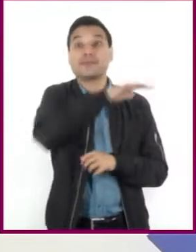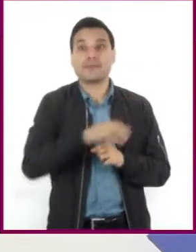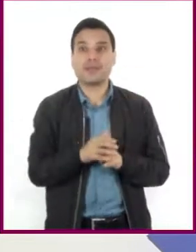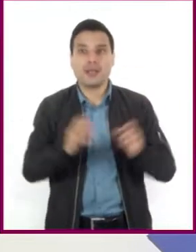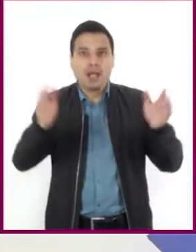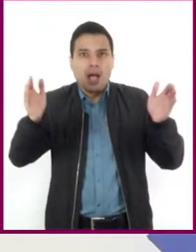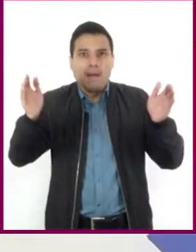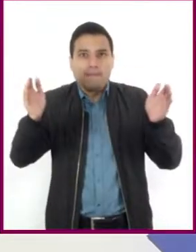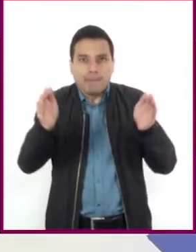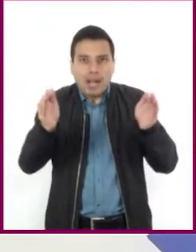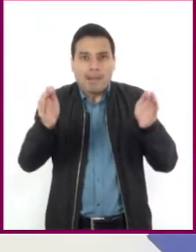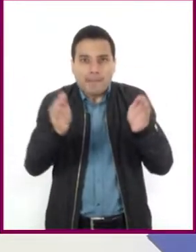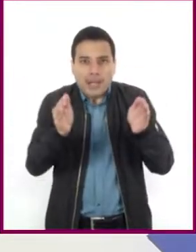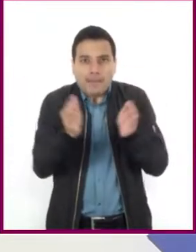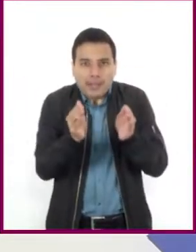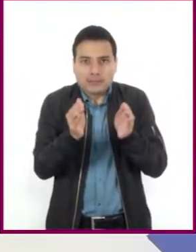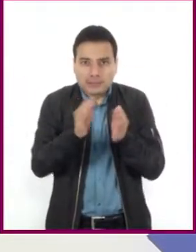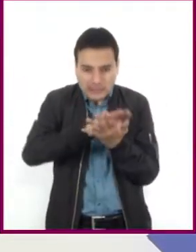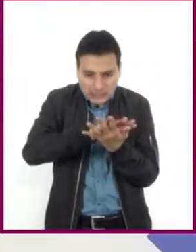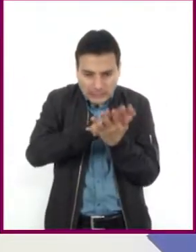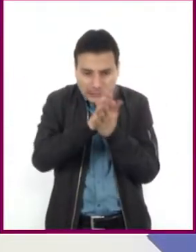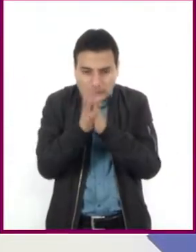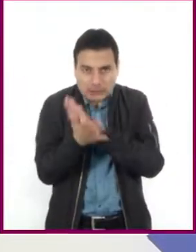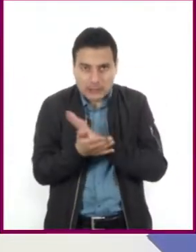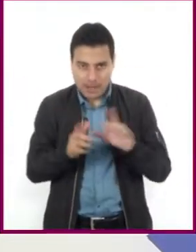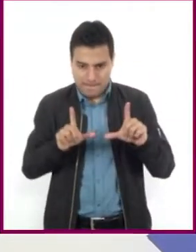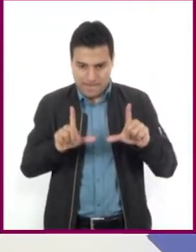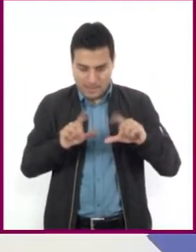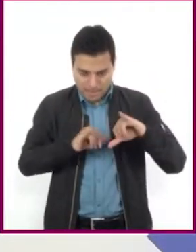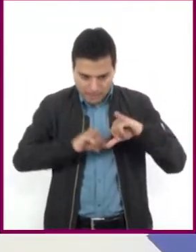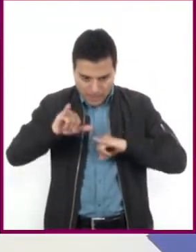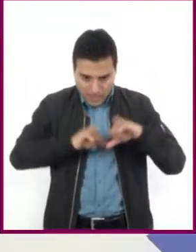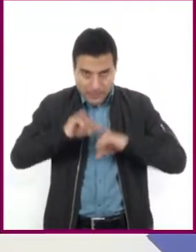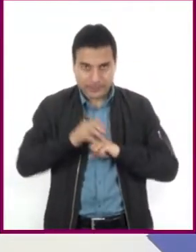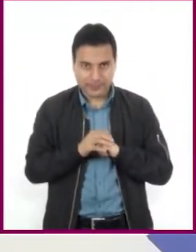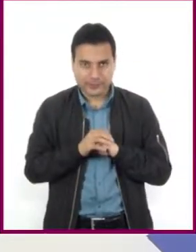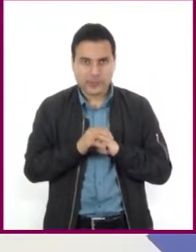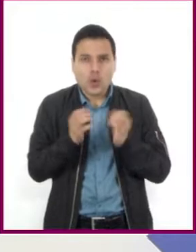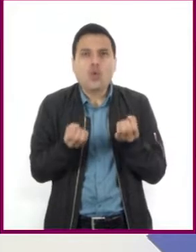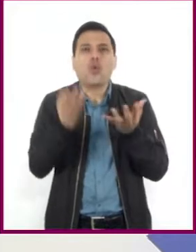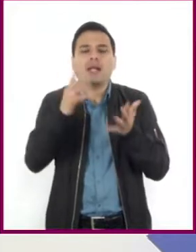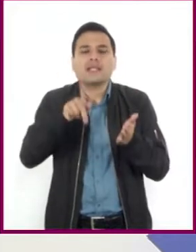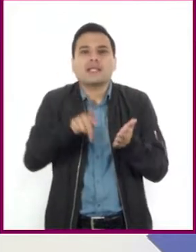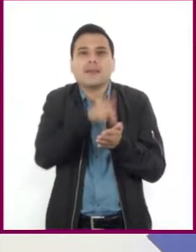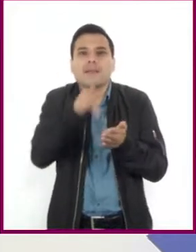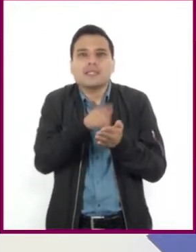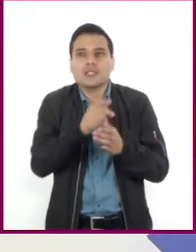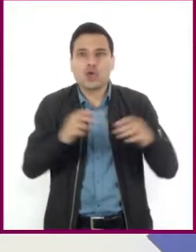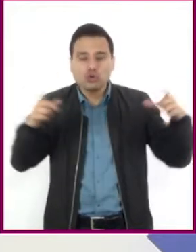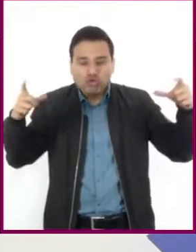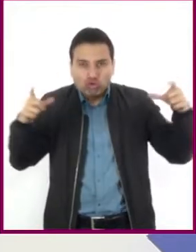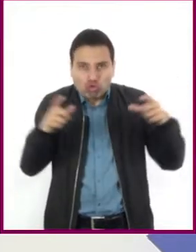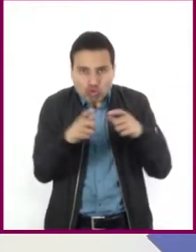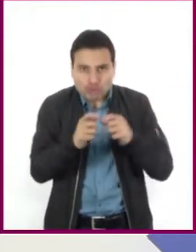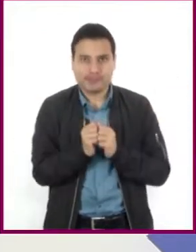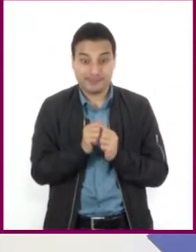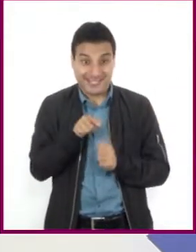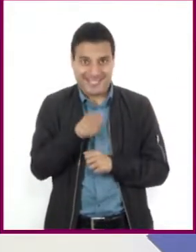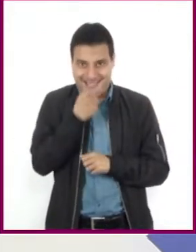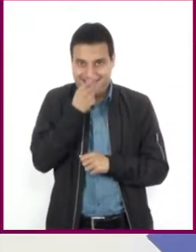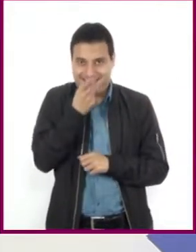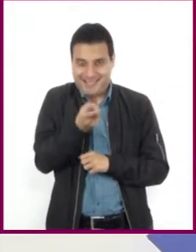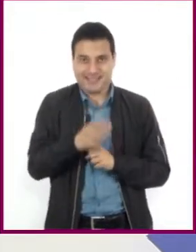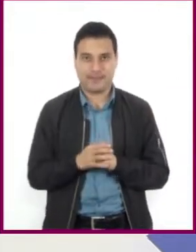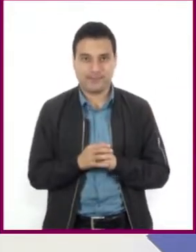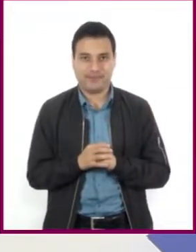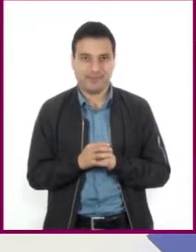en su tamaño real, nosotros no podríamos observar el mundo en una hoja de papel o en un libro. Debe disminuir su tamaño para que